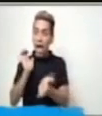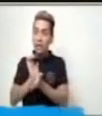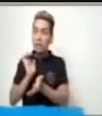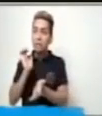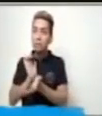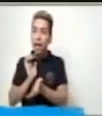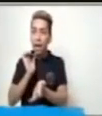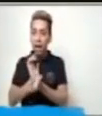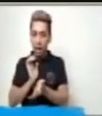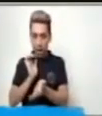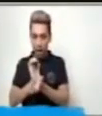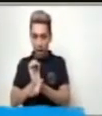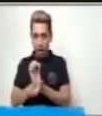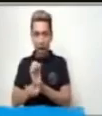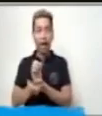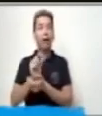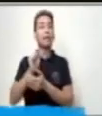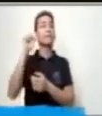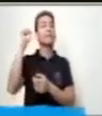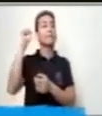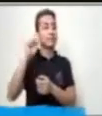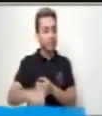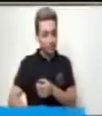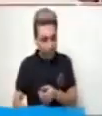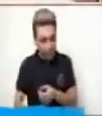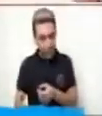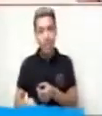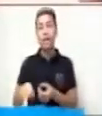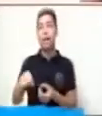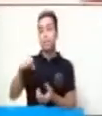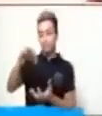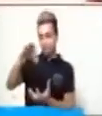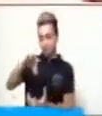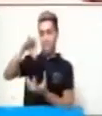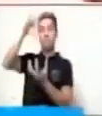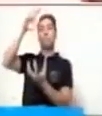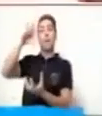bien. Es la pera. Excelente.